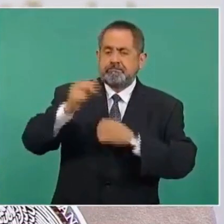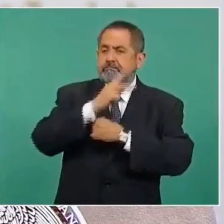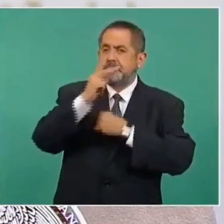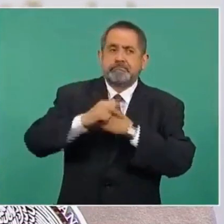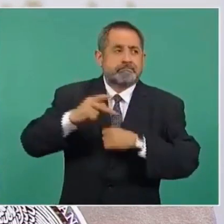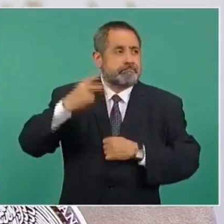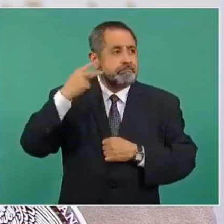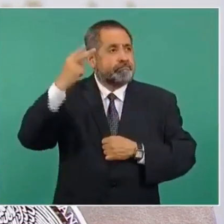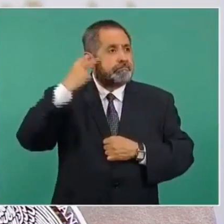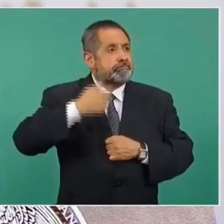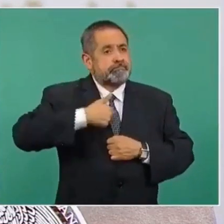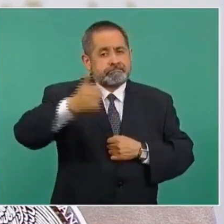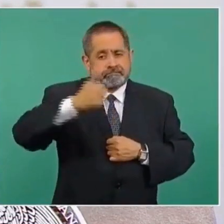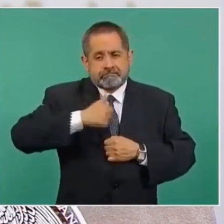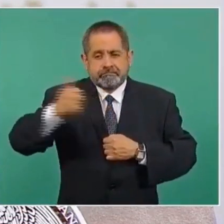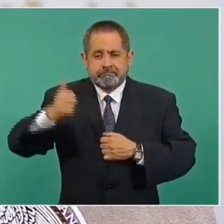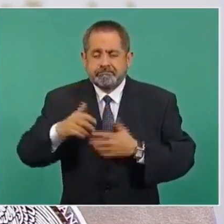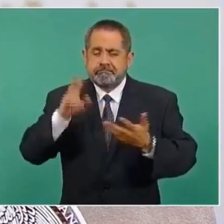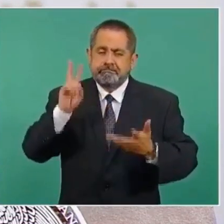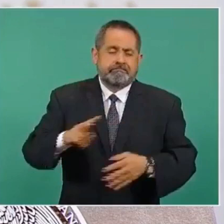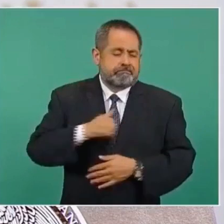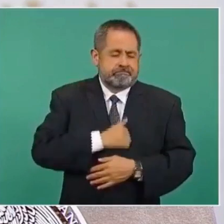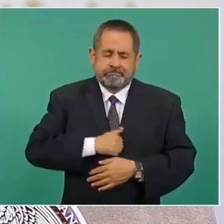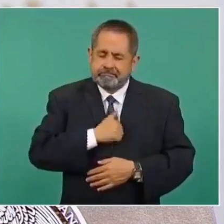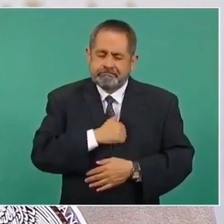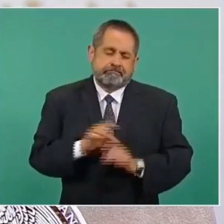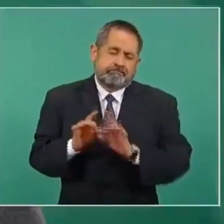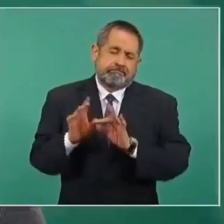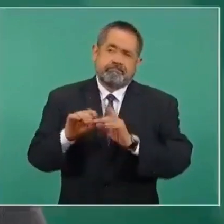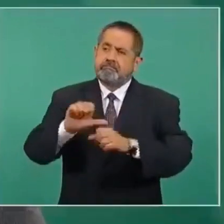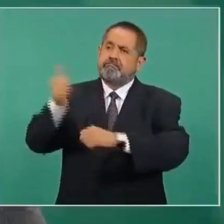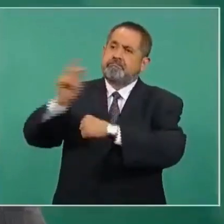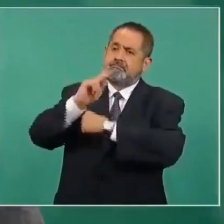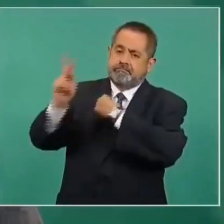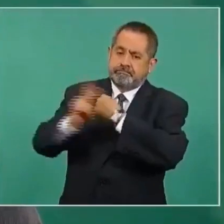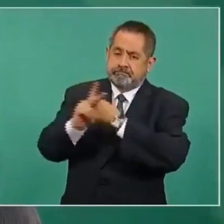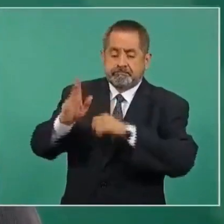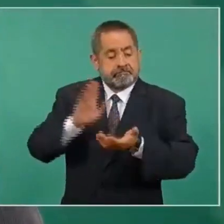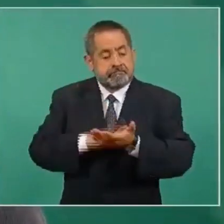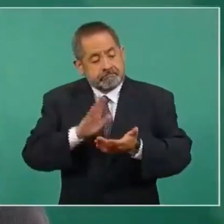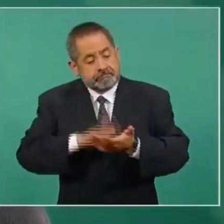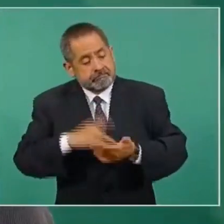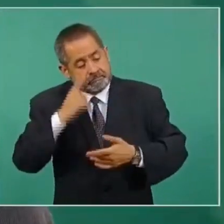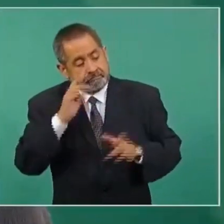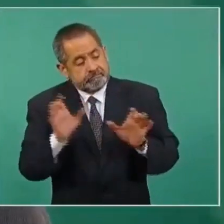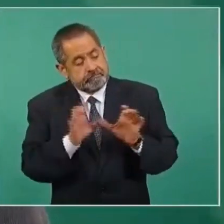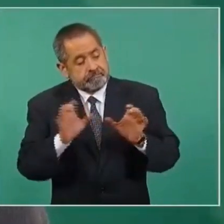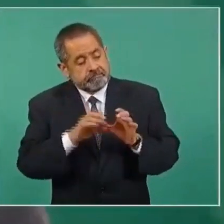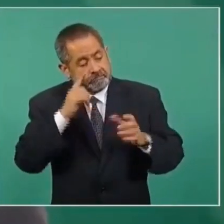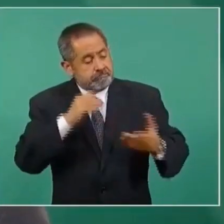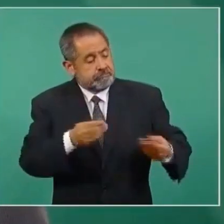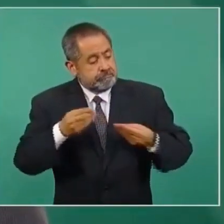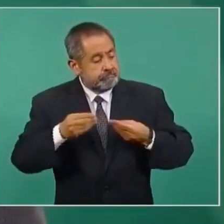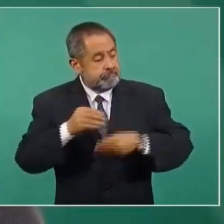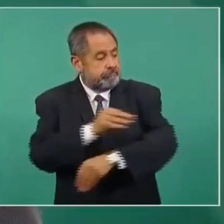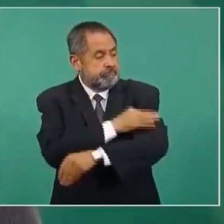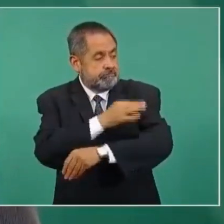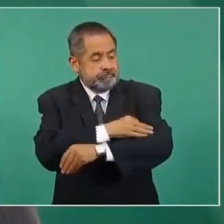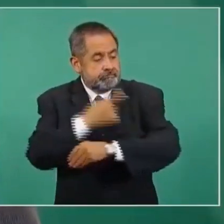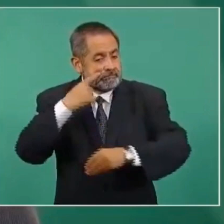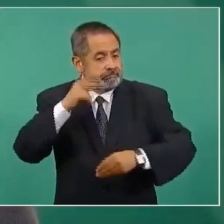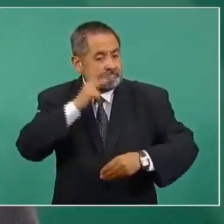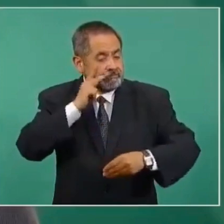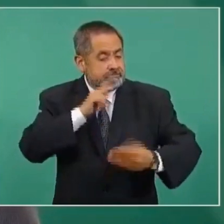Desafortunadamente, en muchos países se estableció un requisito de comprobantes de vacunación como mecanismo